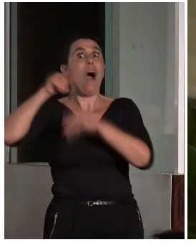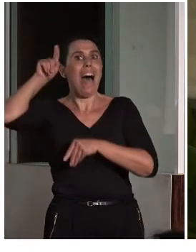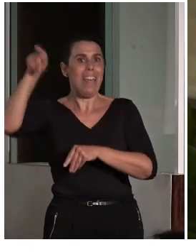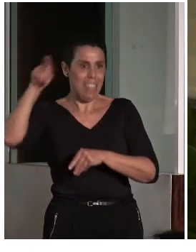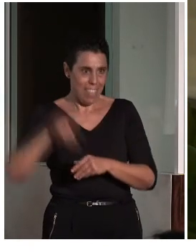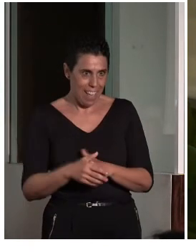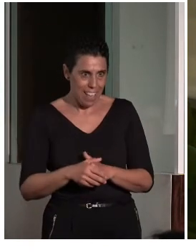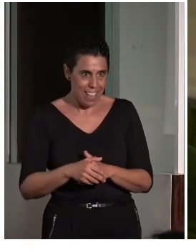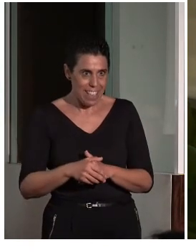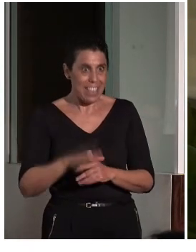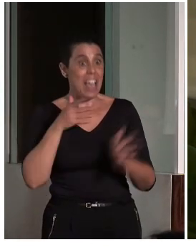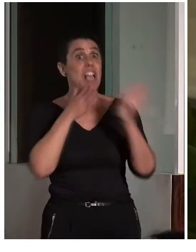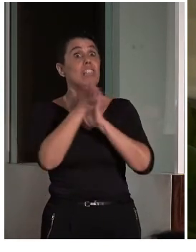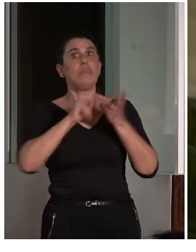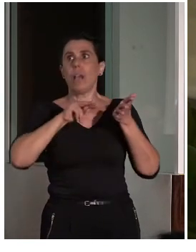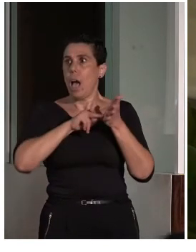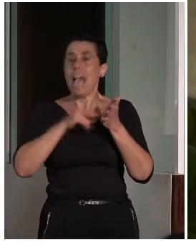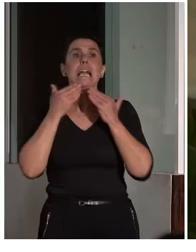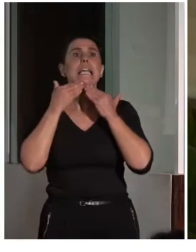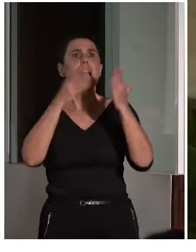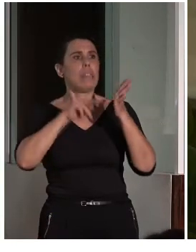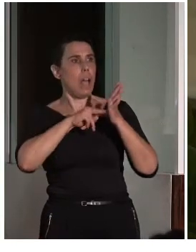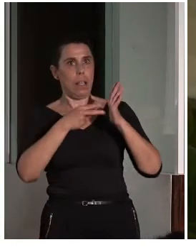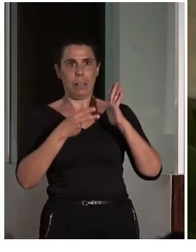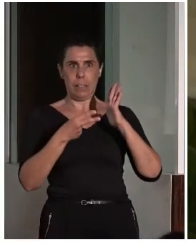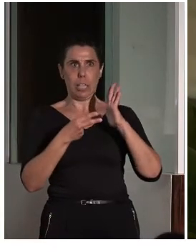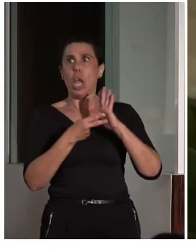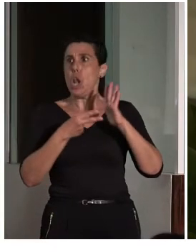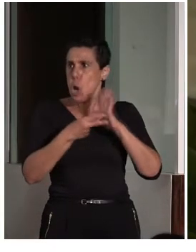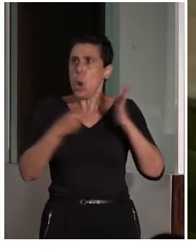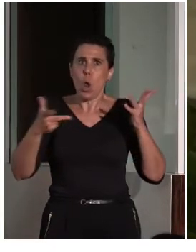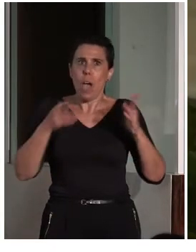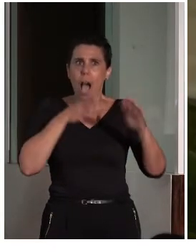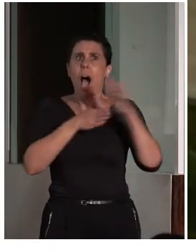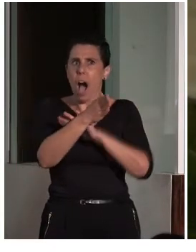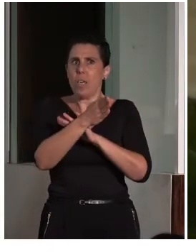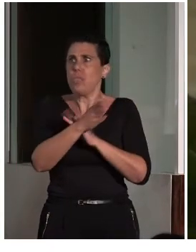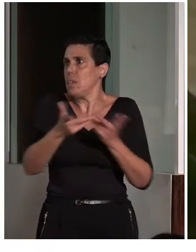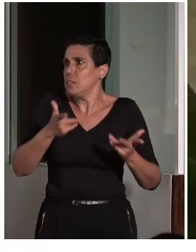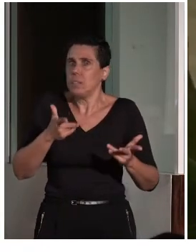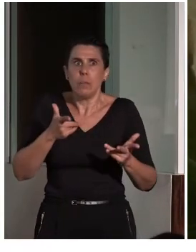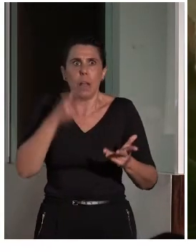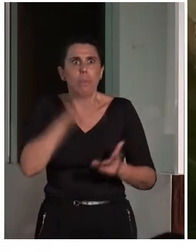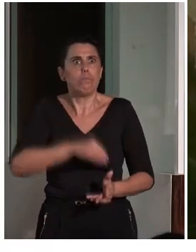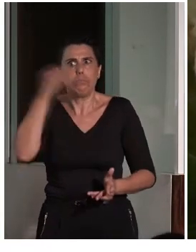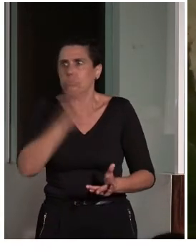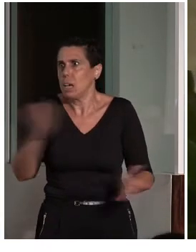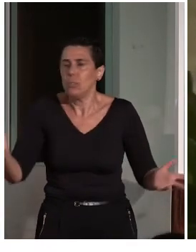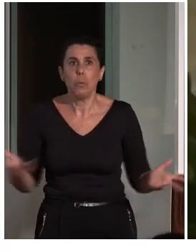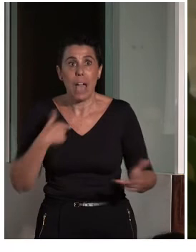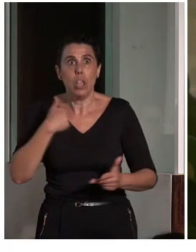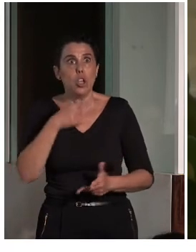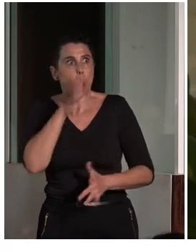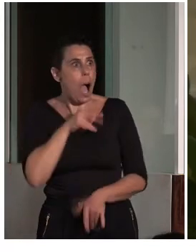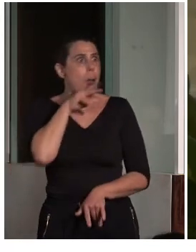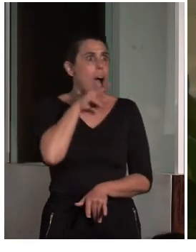quiere decir que la tecnología permite este tipo de situaciones, ¿no? Y la verdad es que es fantástico. sea, prácticamente lo que estoy diciendo se